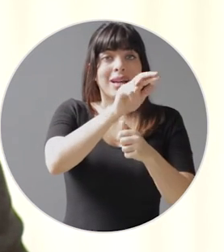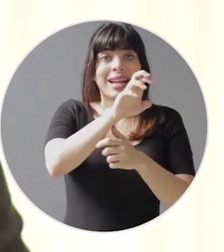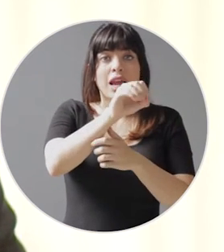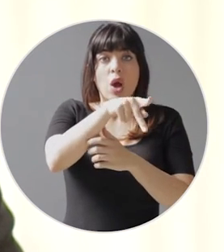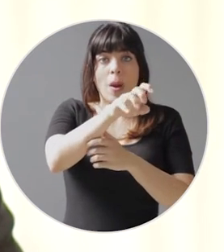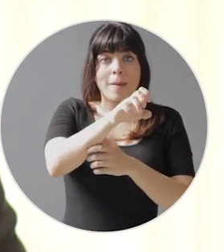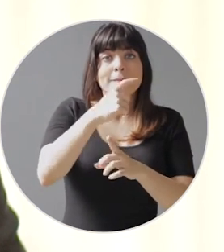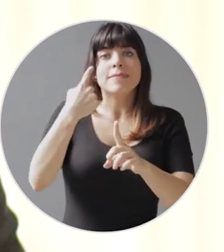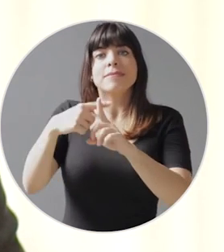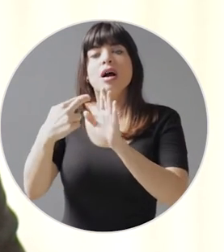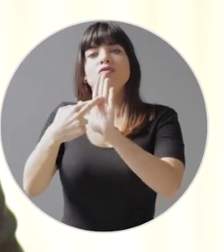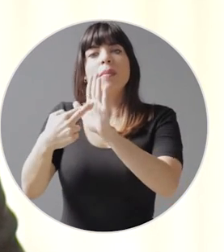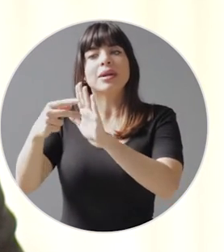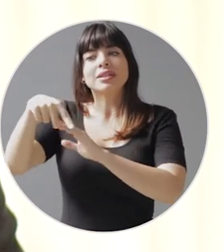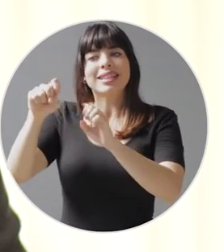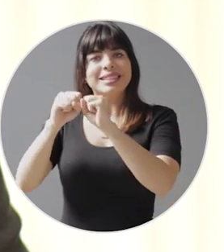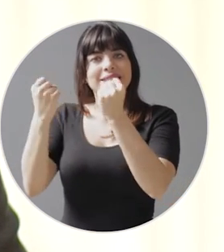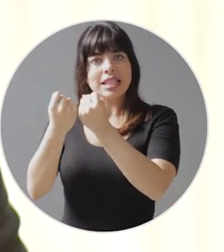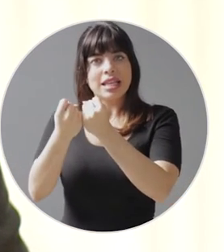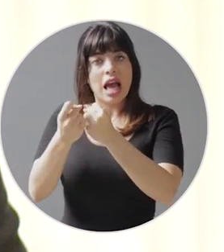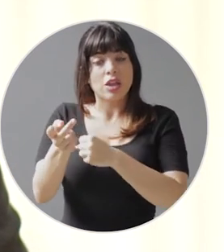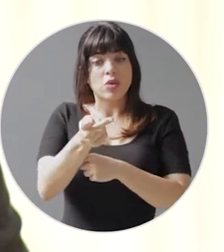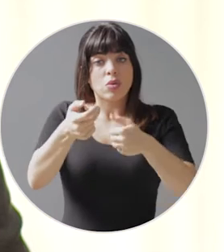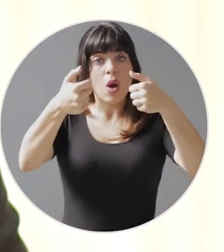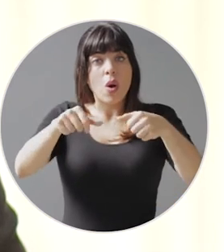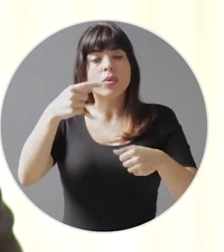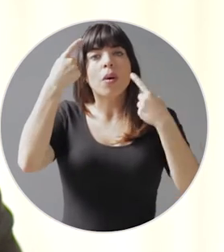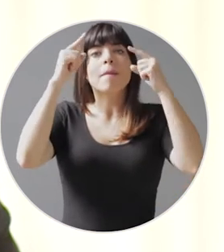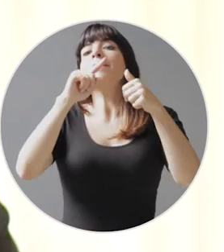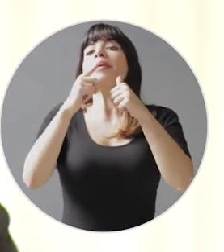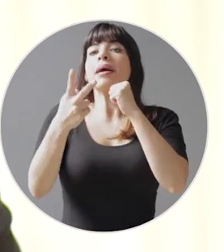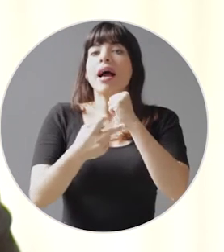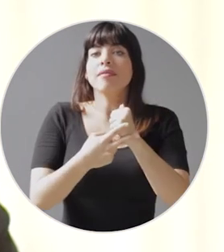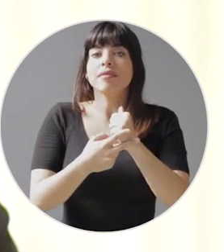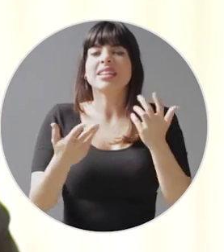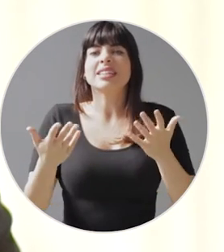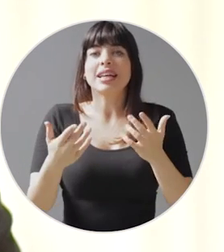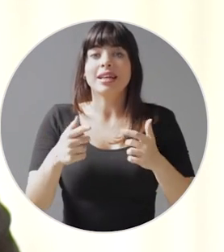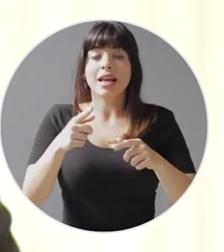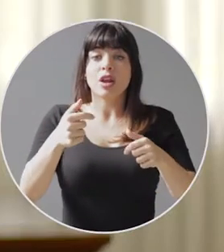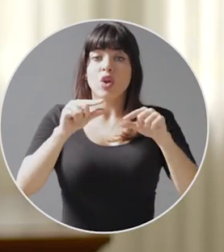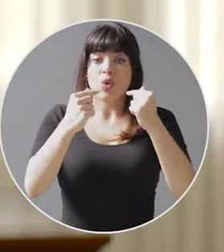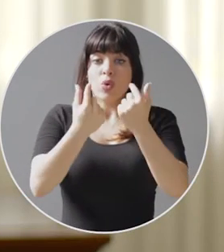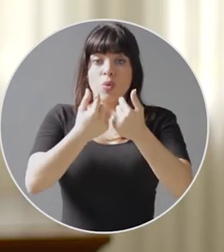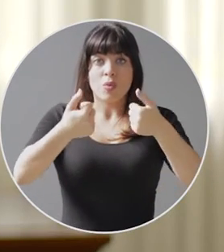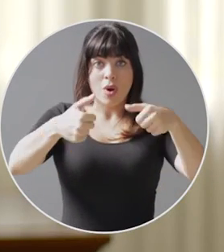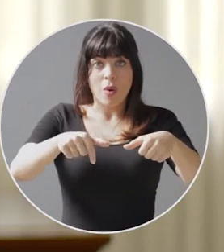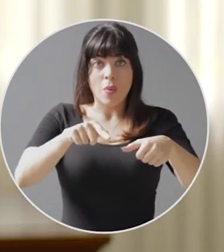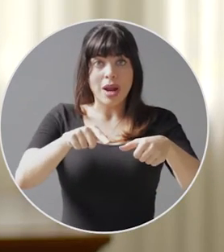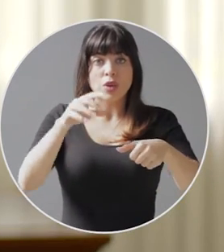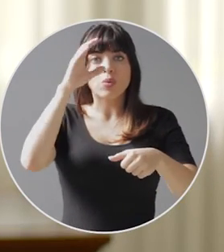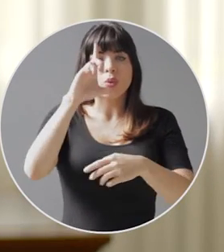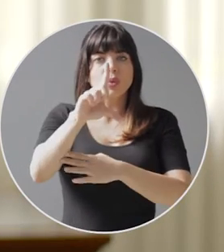petróleo, Recope, y los representantes del sindicato para lograr por primera vez que se renegociara la convención a la baja